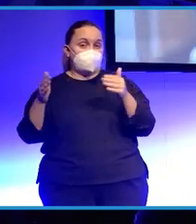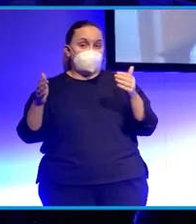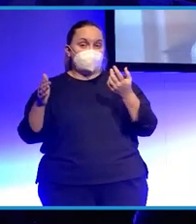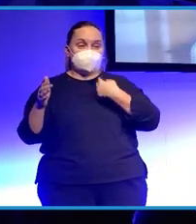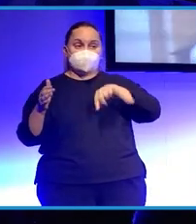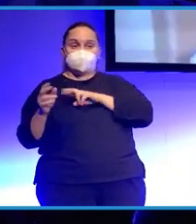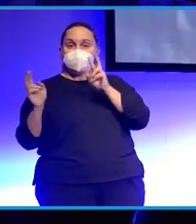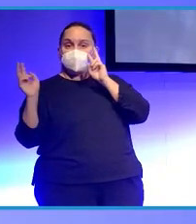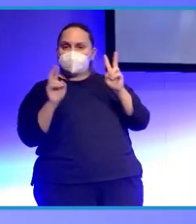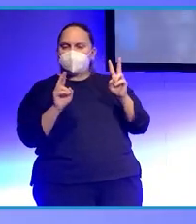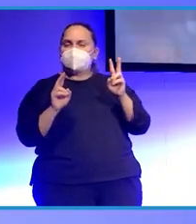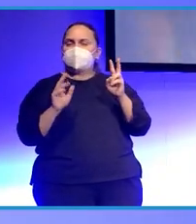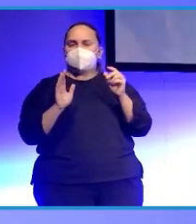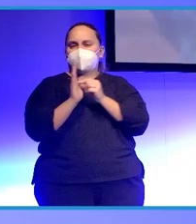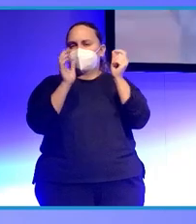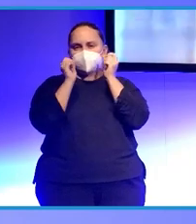yo enseguida me di cuenta